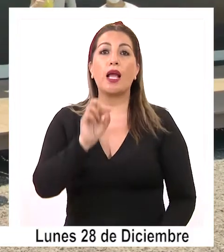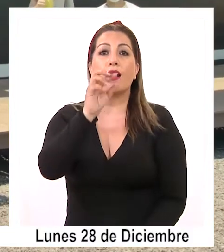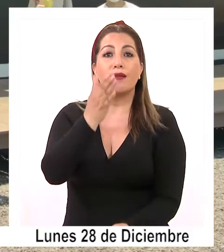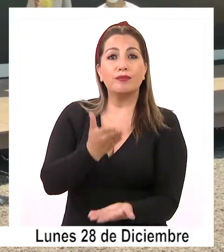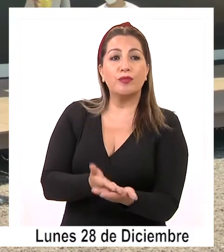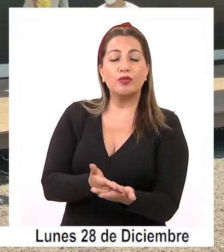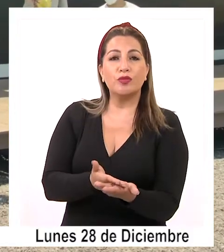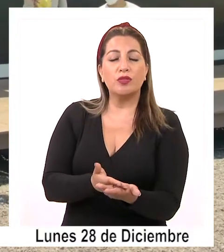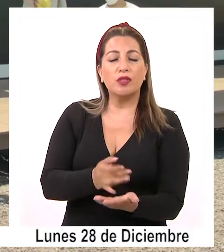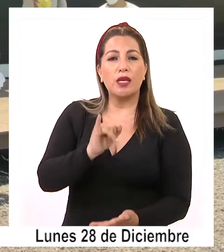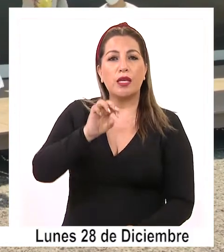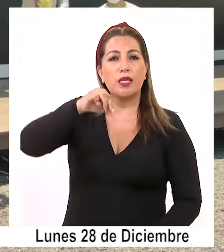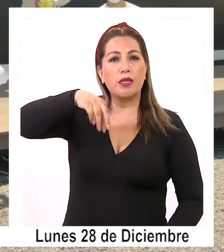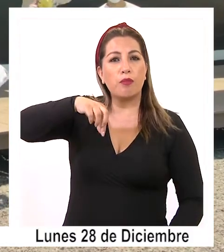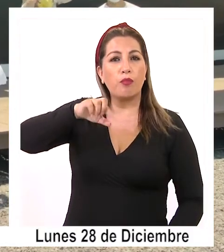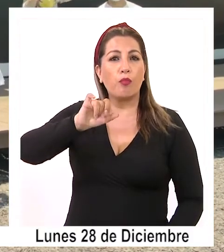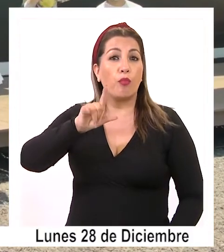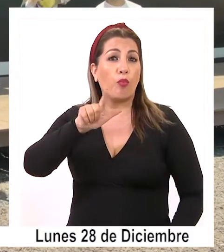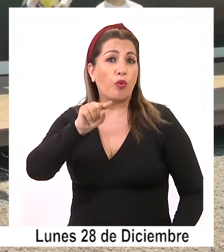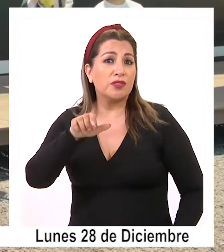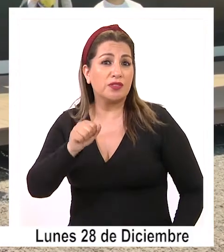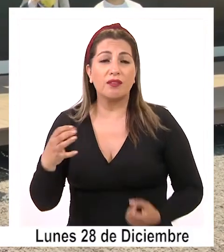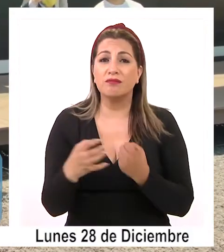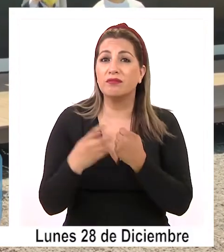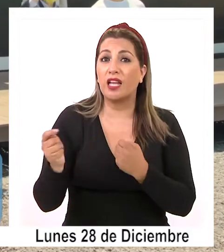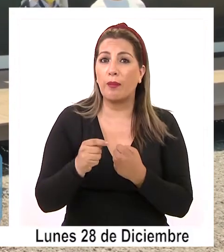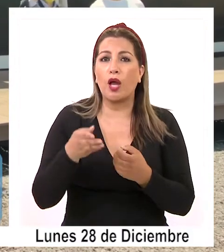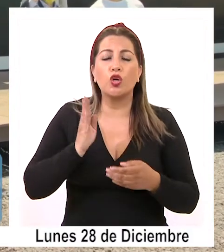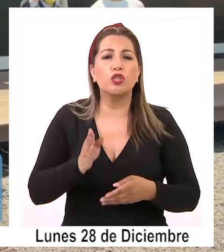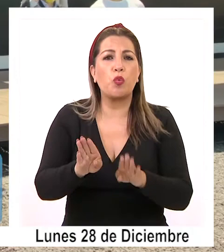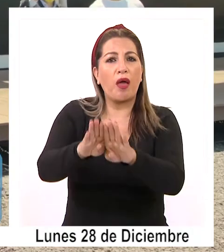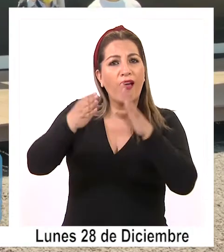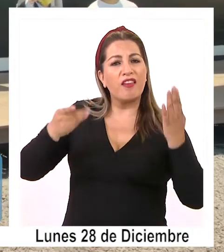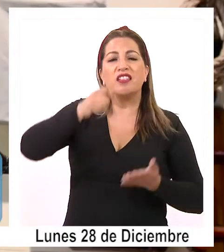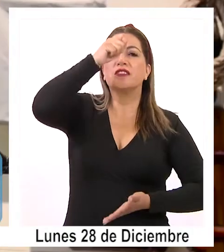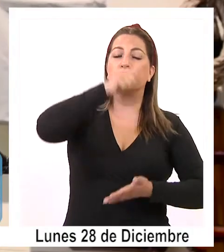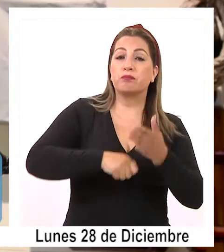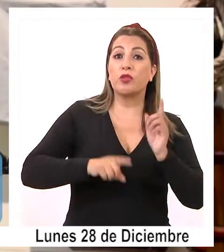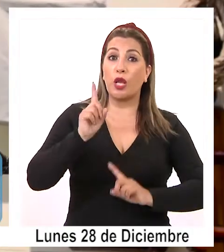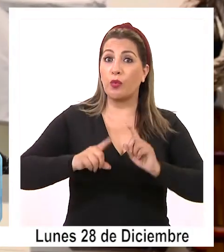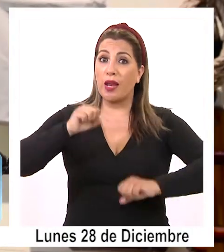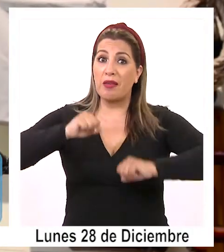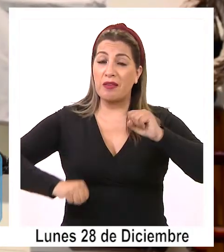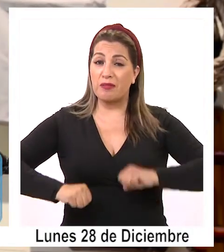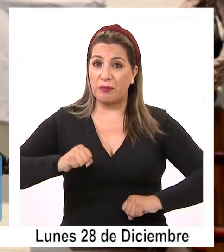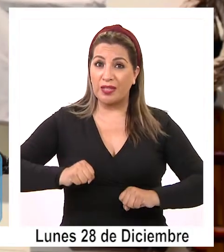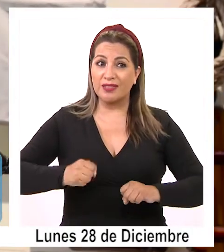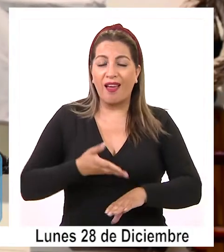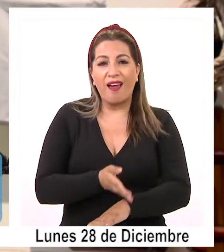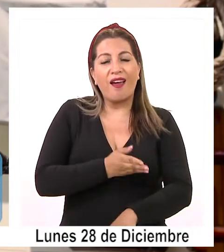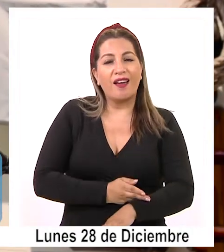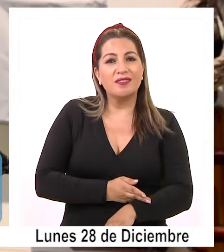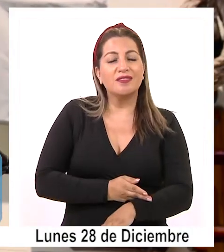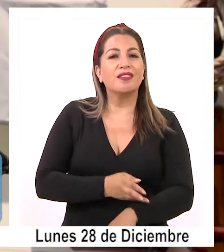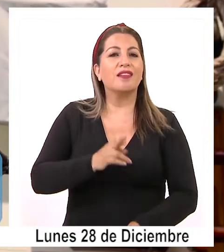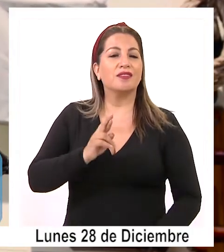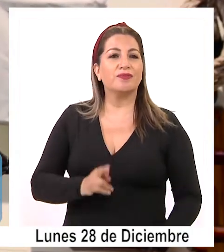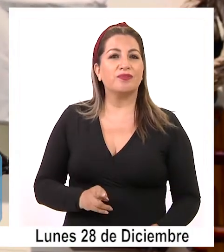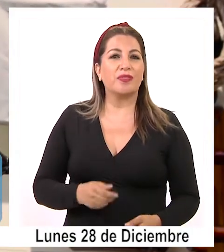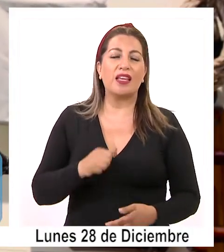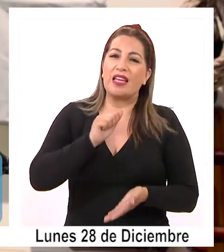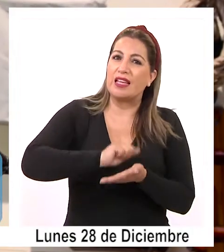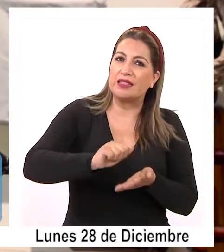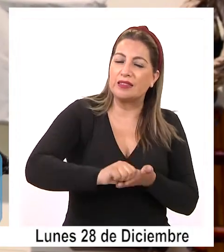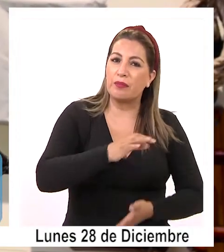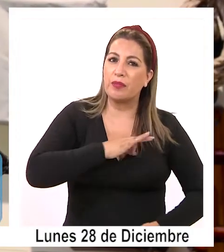postulaciones a Impulso Tarapacá siguen abiertas y las MIPIMES interesadas deben estar inscritas en el registro de